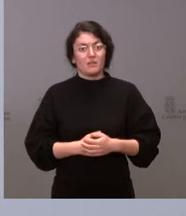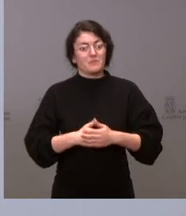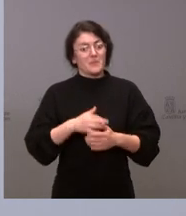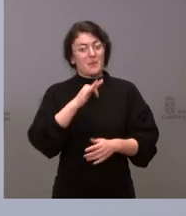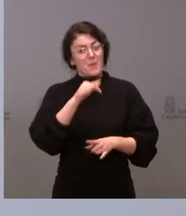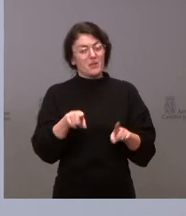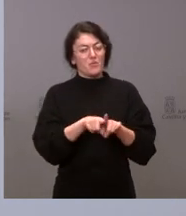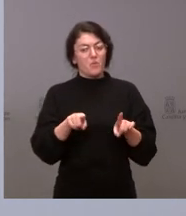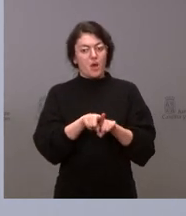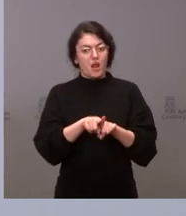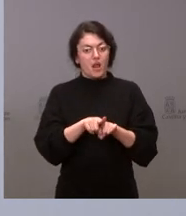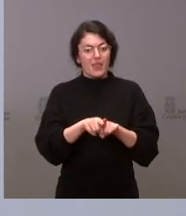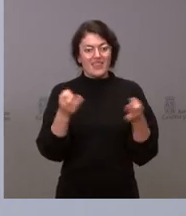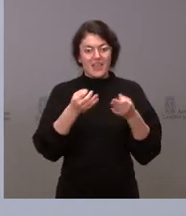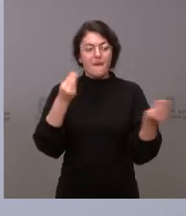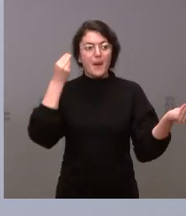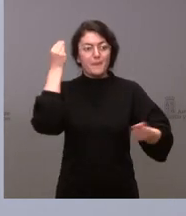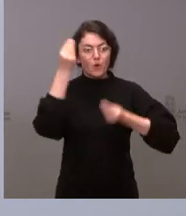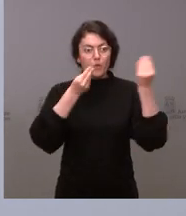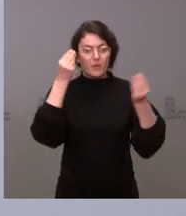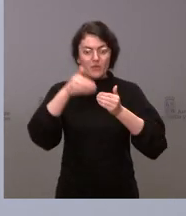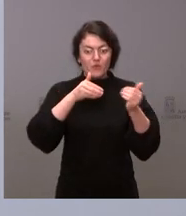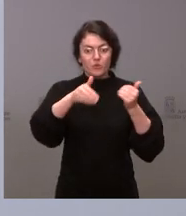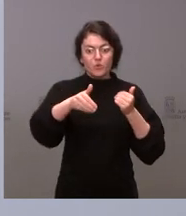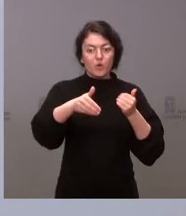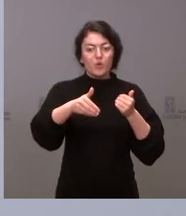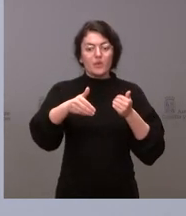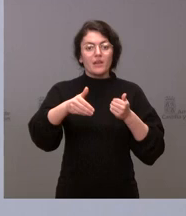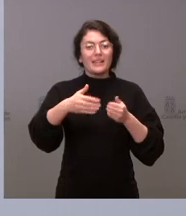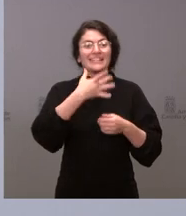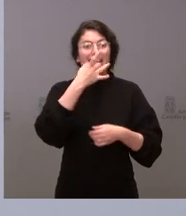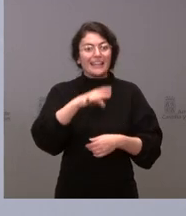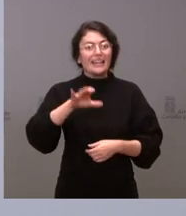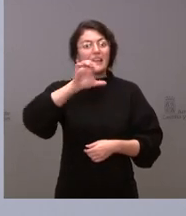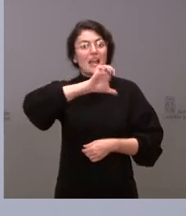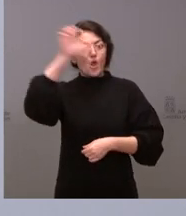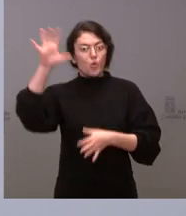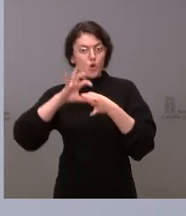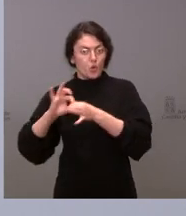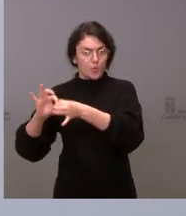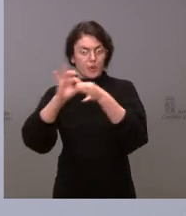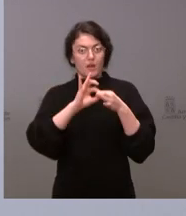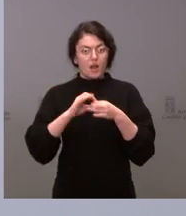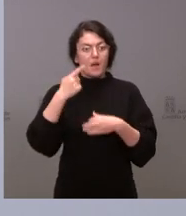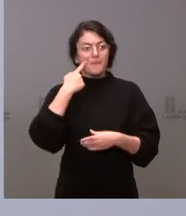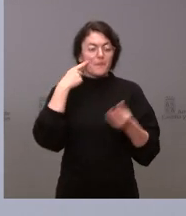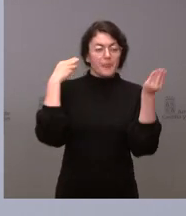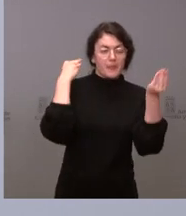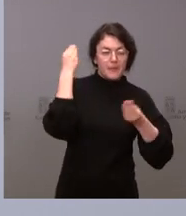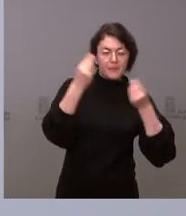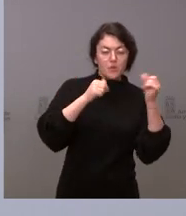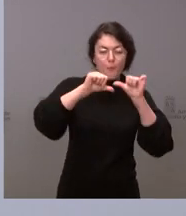preocupaciones de cara al futuro de la Unión Europea. Tenemos que hacer una reflexión sobre qué modelo de país queremos.